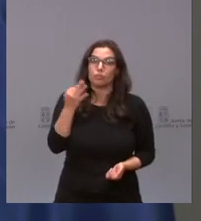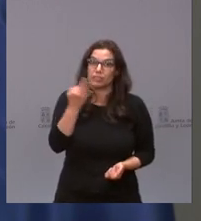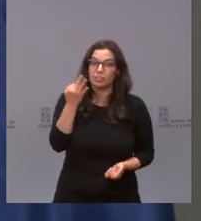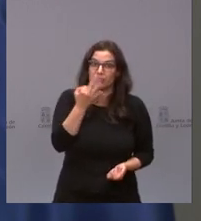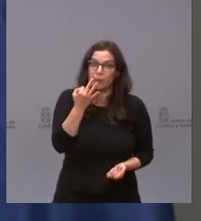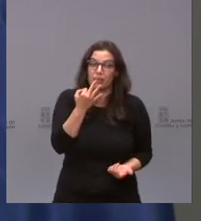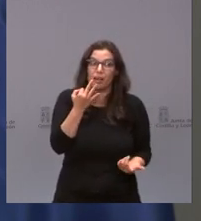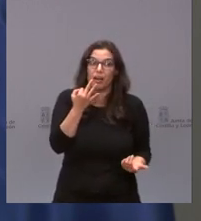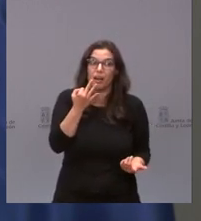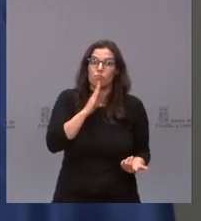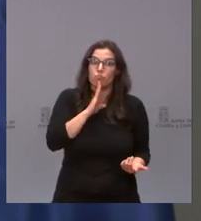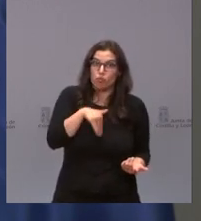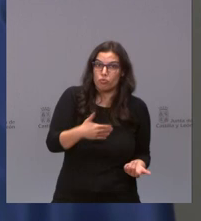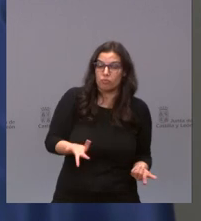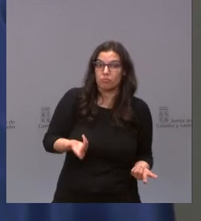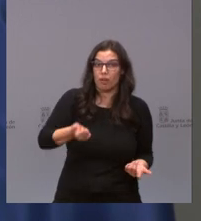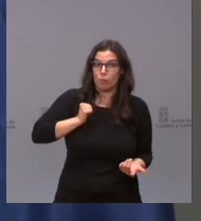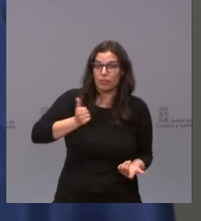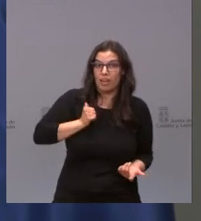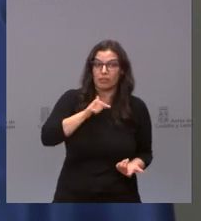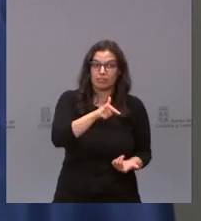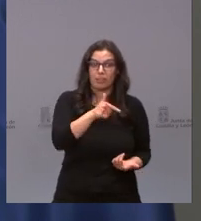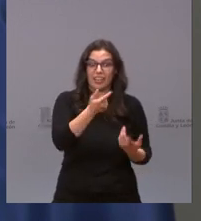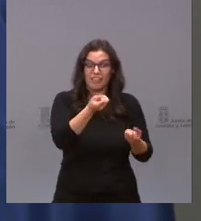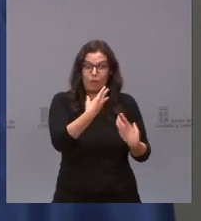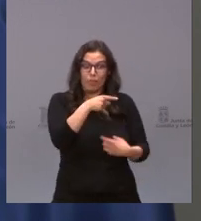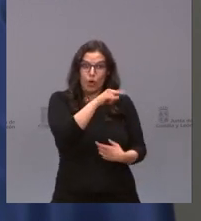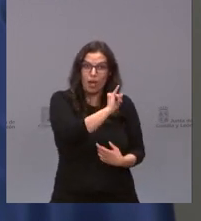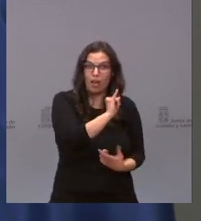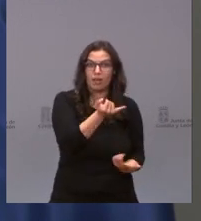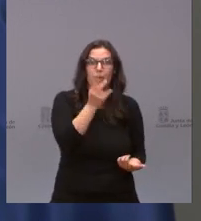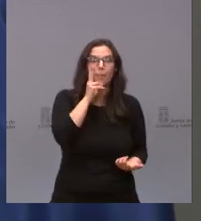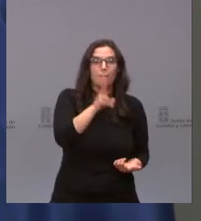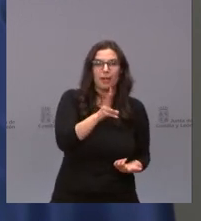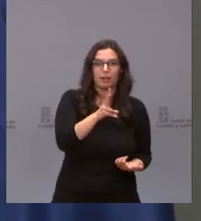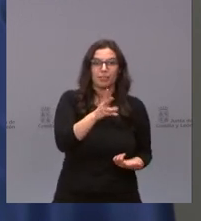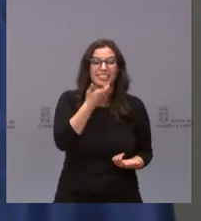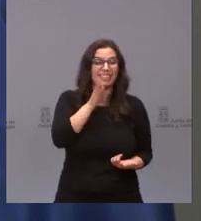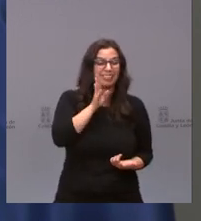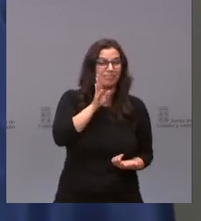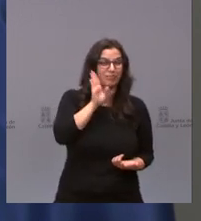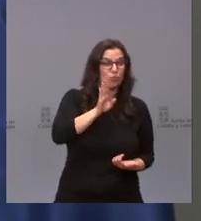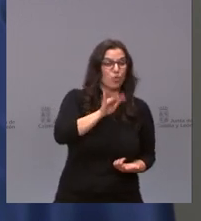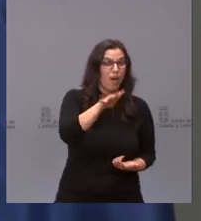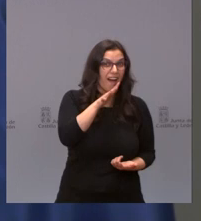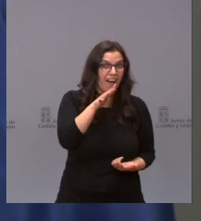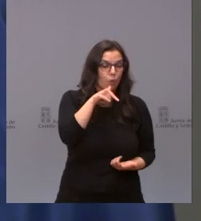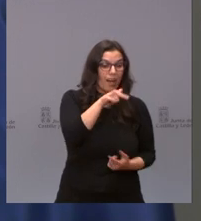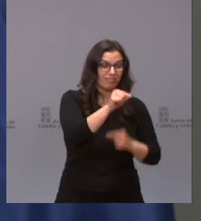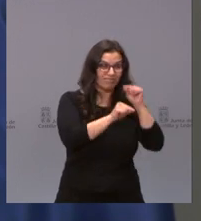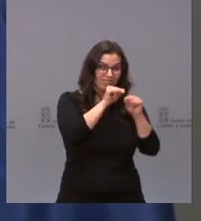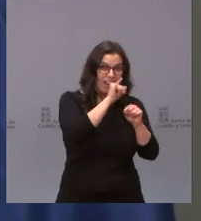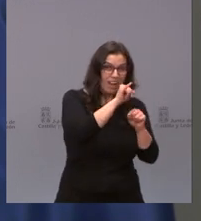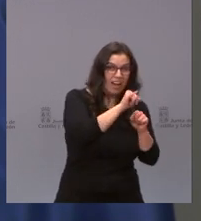que sí que sería una buena cosa que utilizáramos en un comité de investigación que viéramos qué ha ocurrido con las aguas si ha ocurrido después si se toman decisiones antes o no